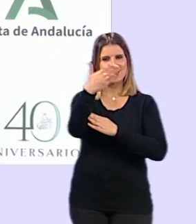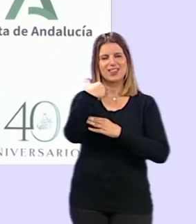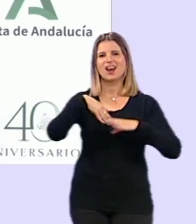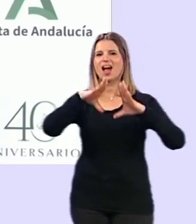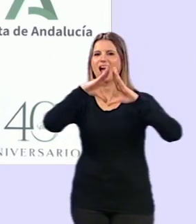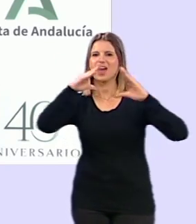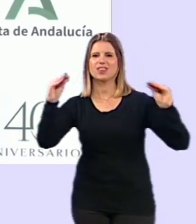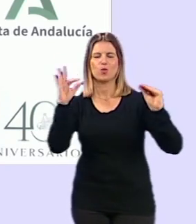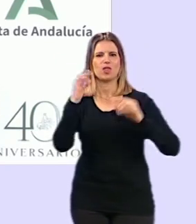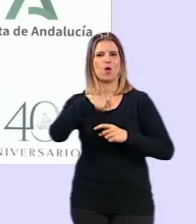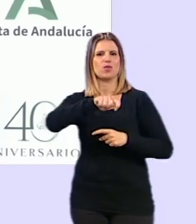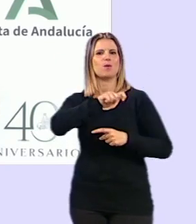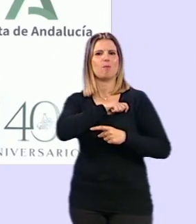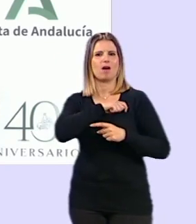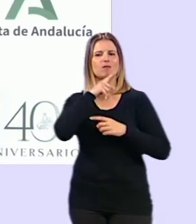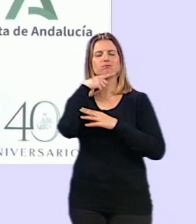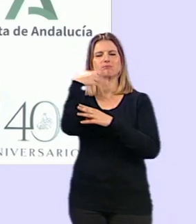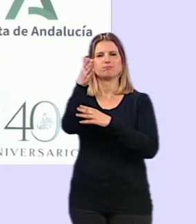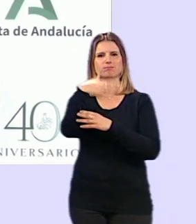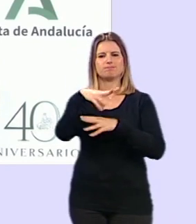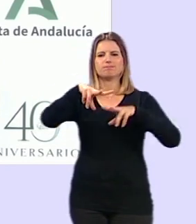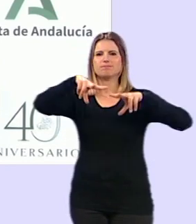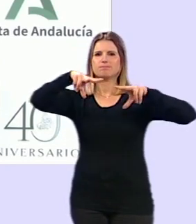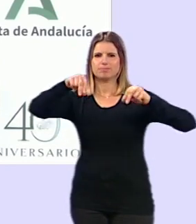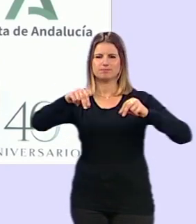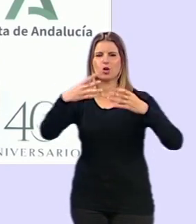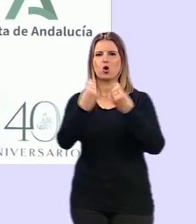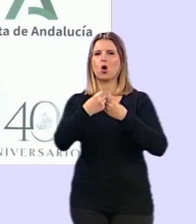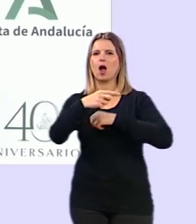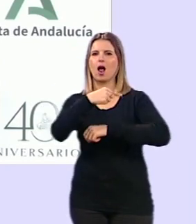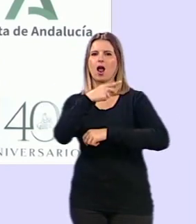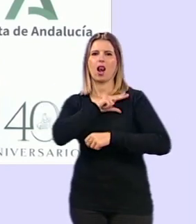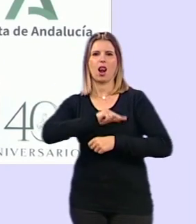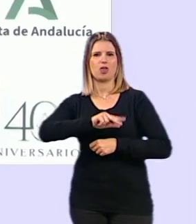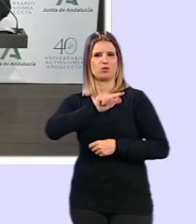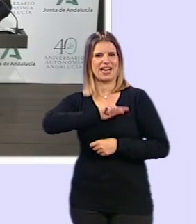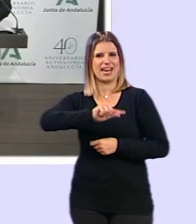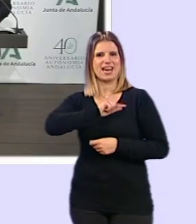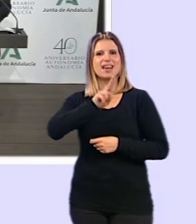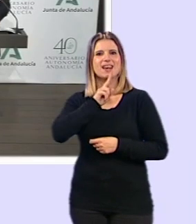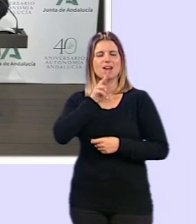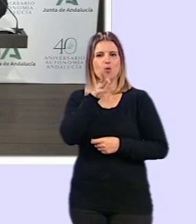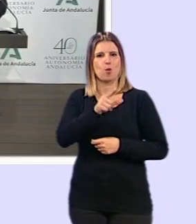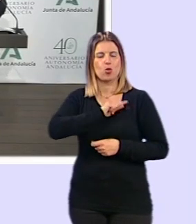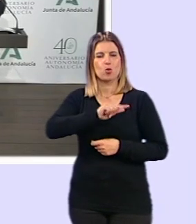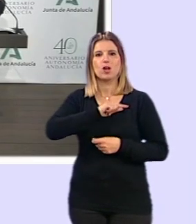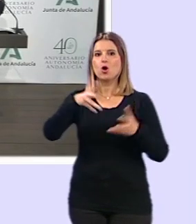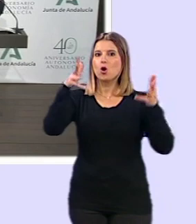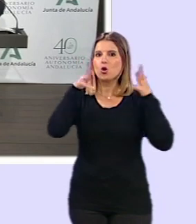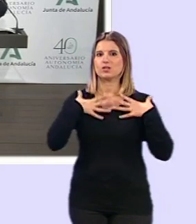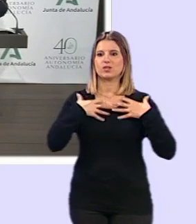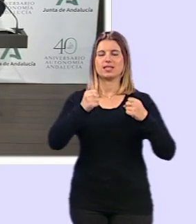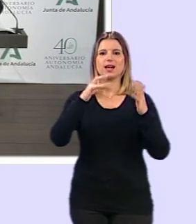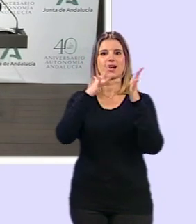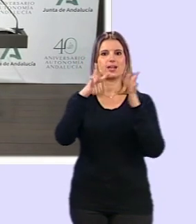o de España con un crespón negro en señal de duelo. El consejero de Sanidad, Jesús Aguirre, se ha